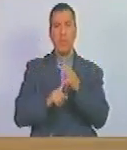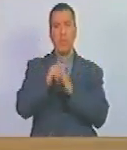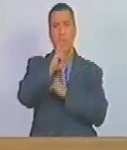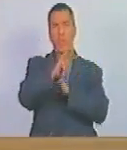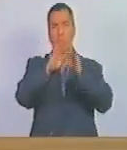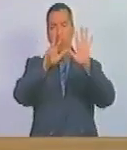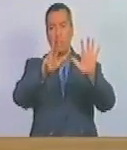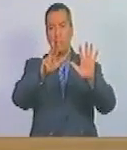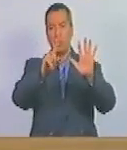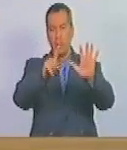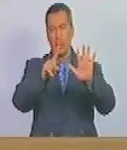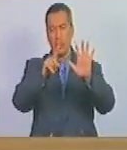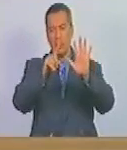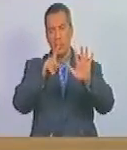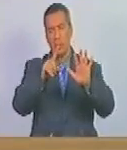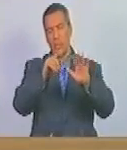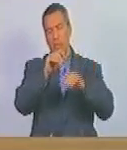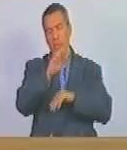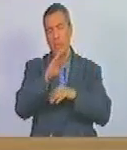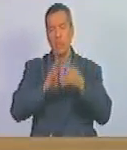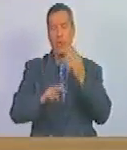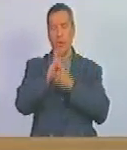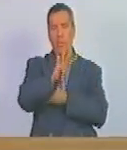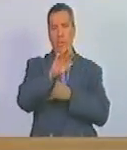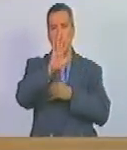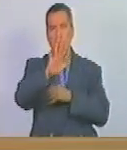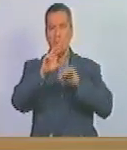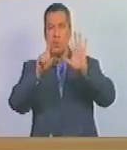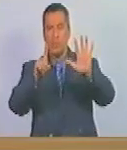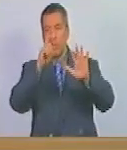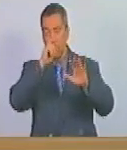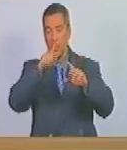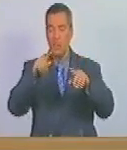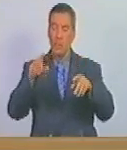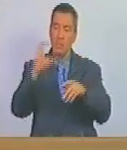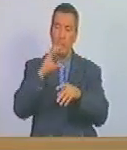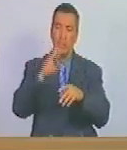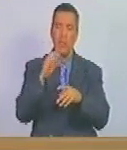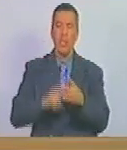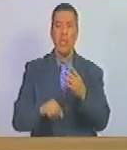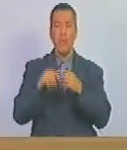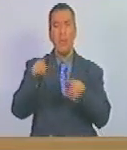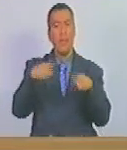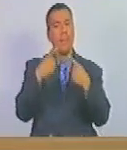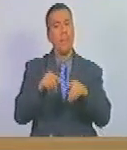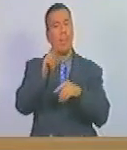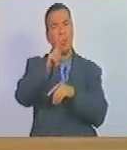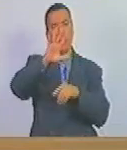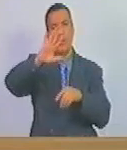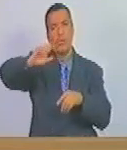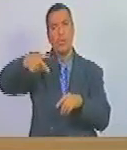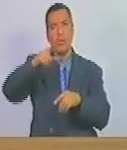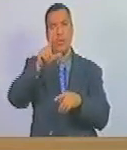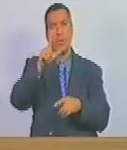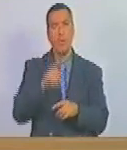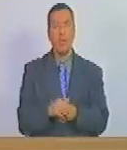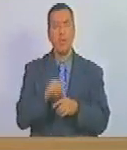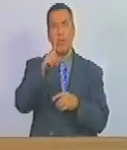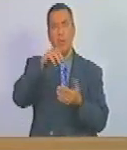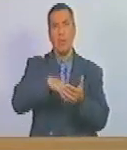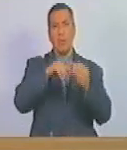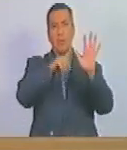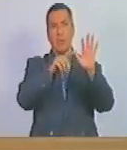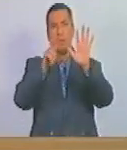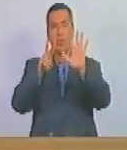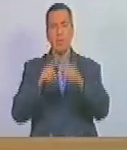456 años de la ciudad de Caracas considerando que el 25 de julio de 1567